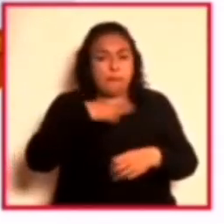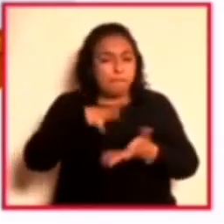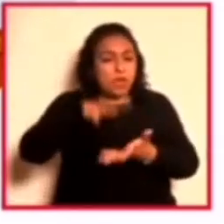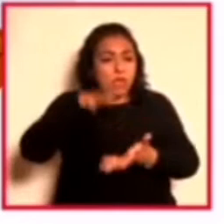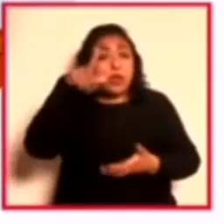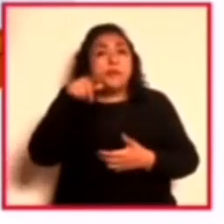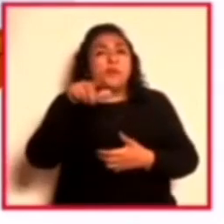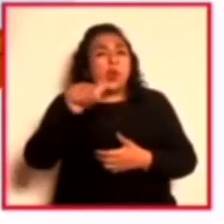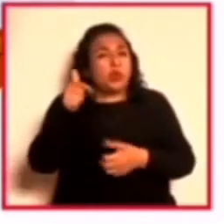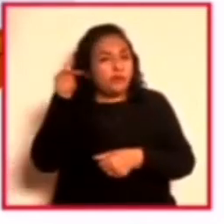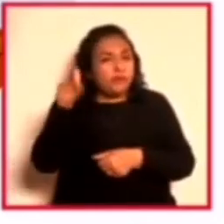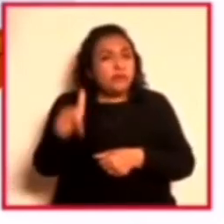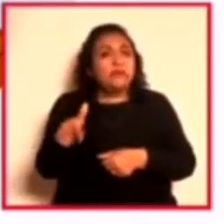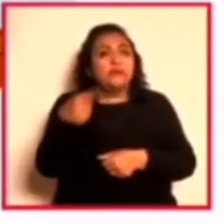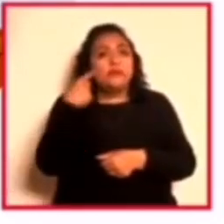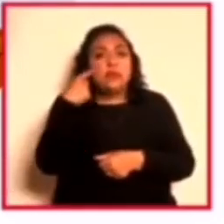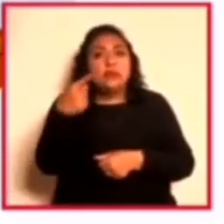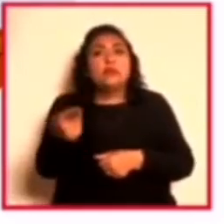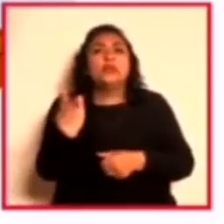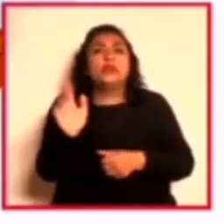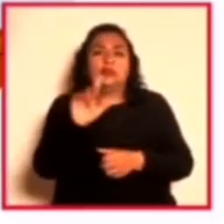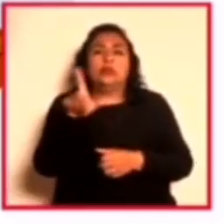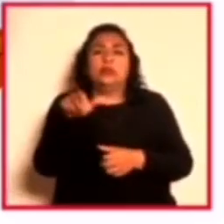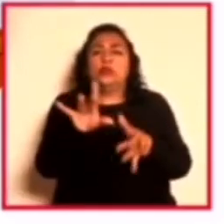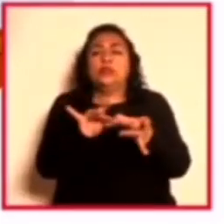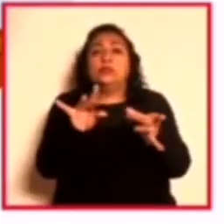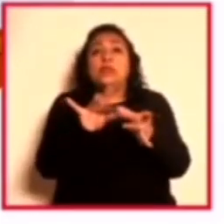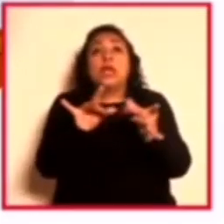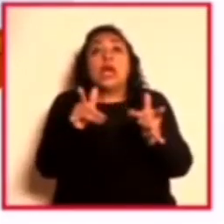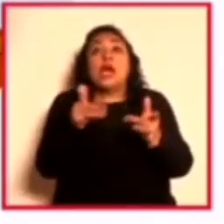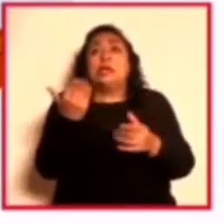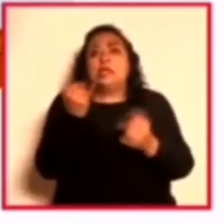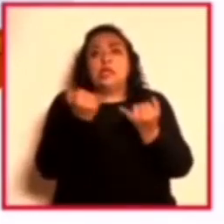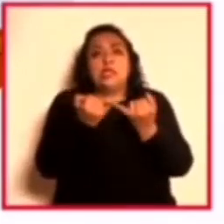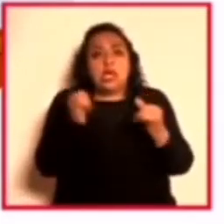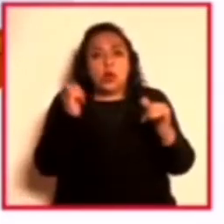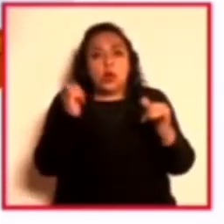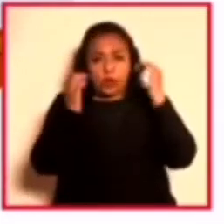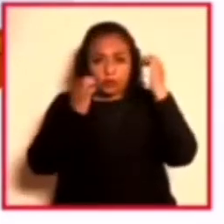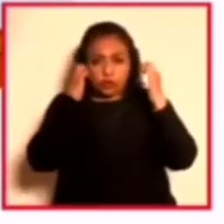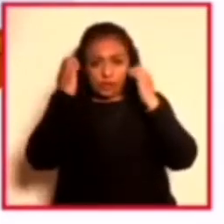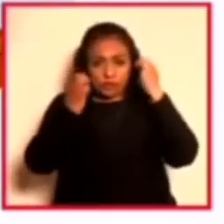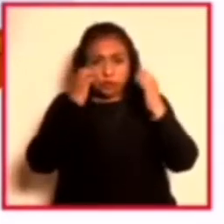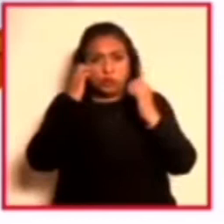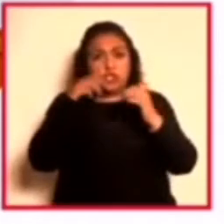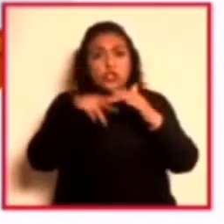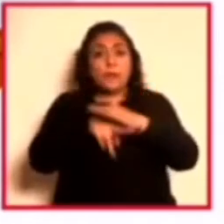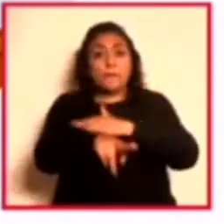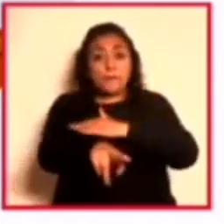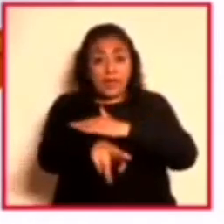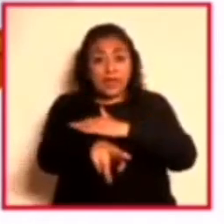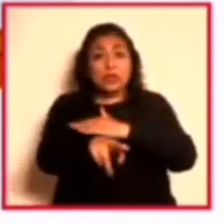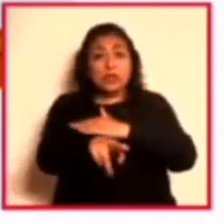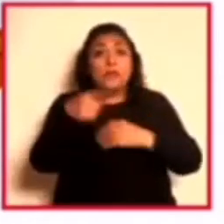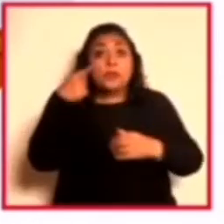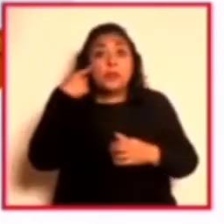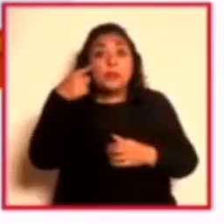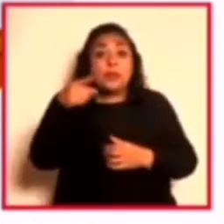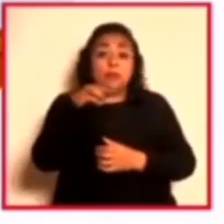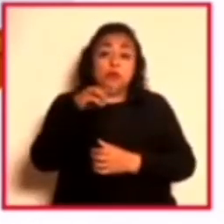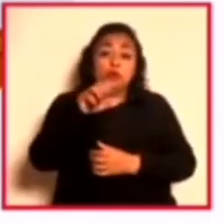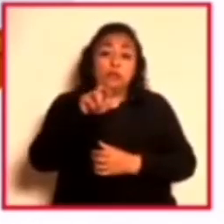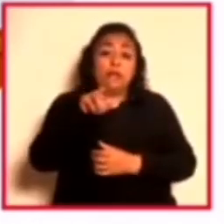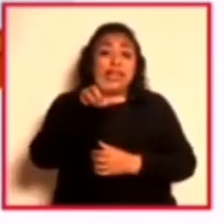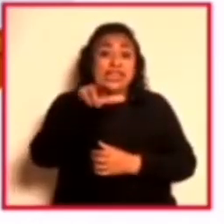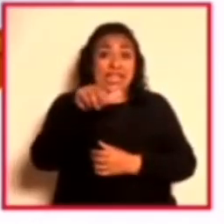que descubrimos ahora, que ya te platicaremos más adelante, que acabamos de inaugurar una exposición en el metro, descubrimos que Mariana tiene